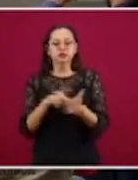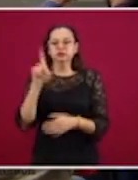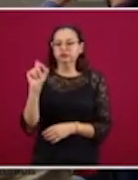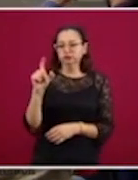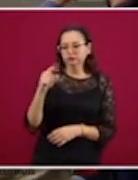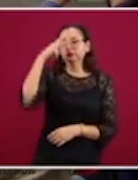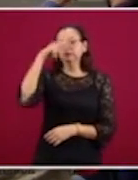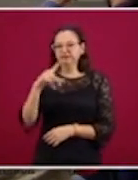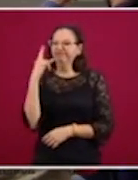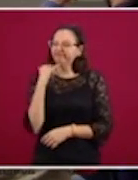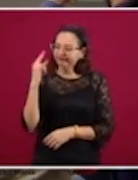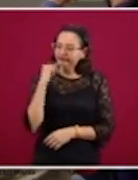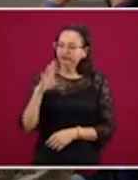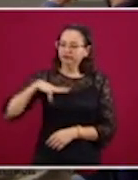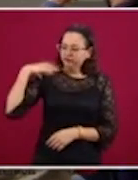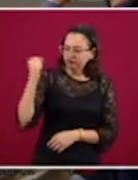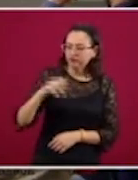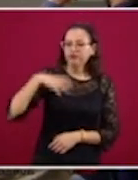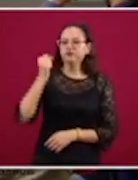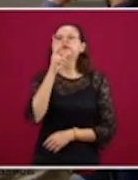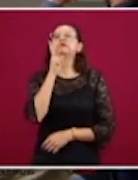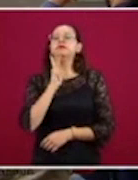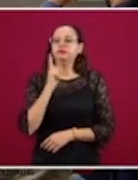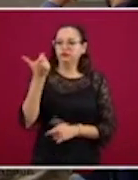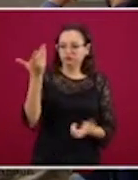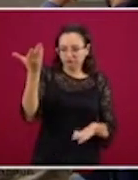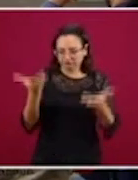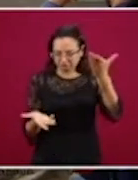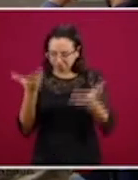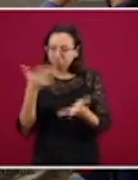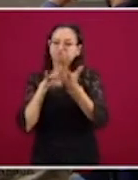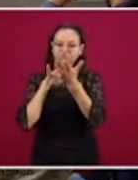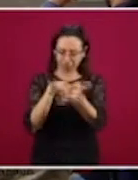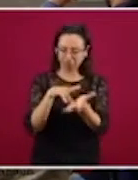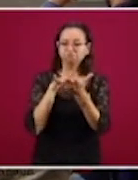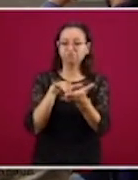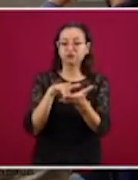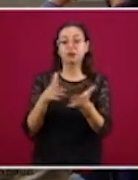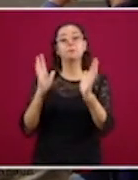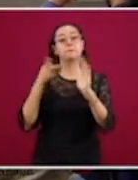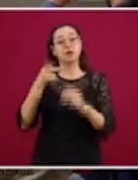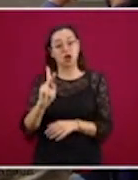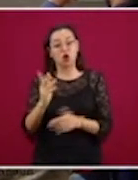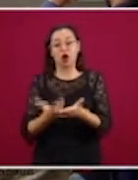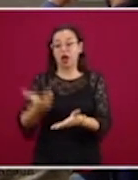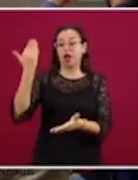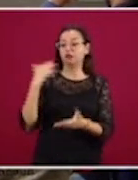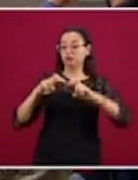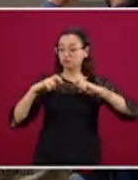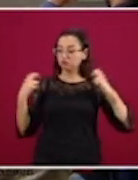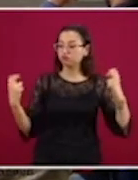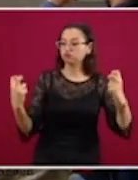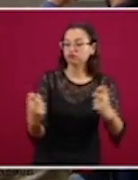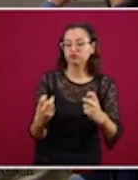México hace el esfuerzo de cooperación para estabilizar el mercado petrolero mundial. Como expliqué en la reunión ministerial,